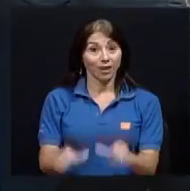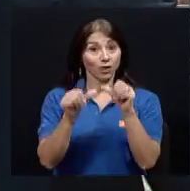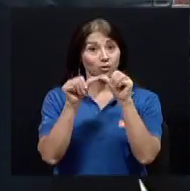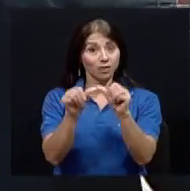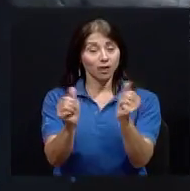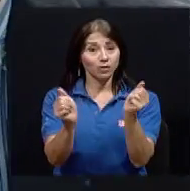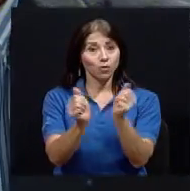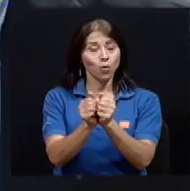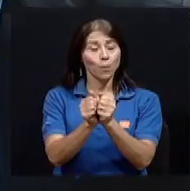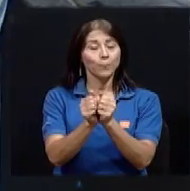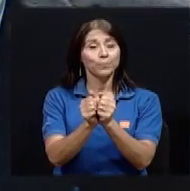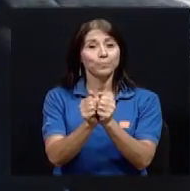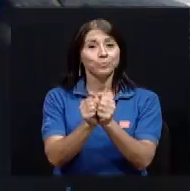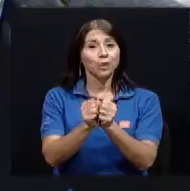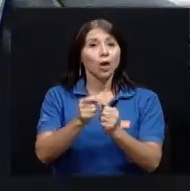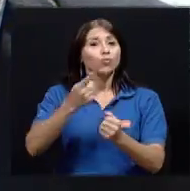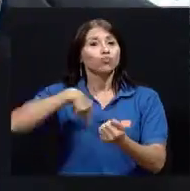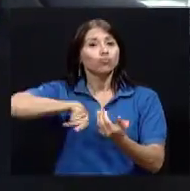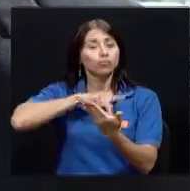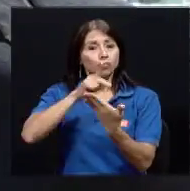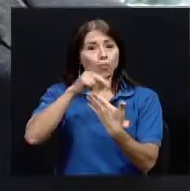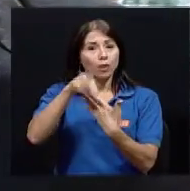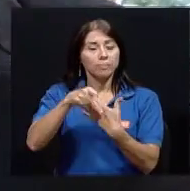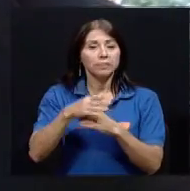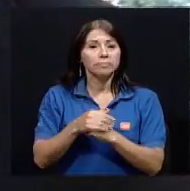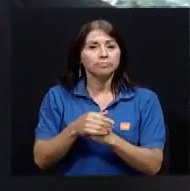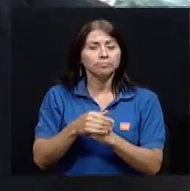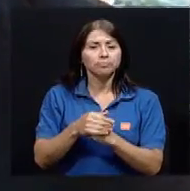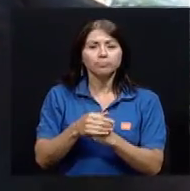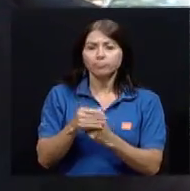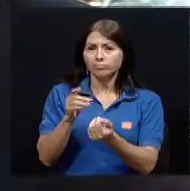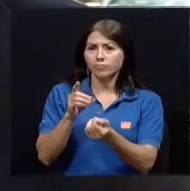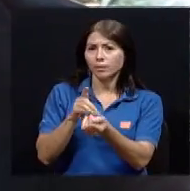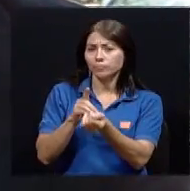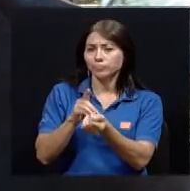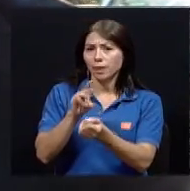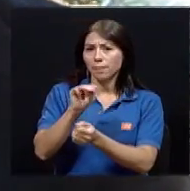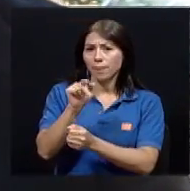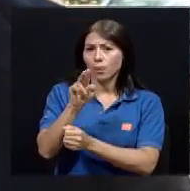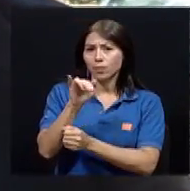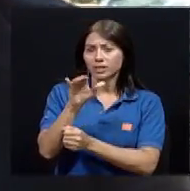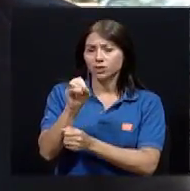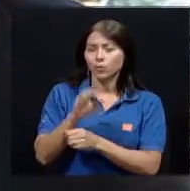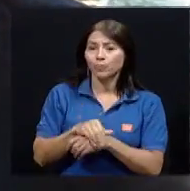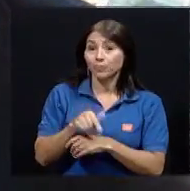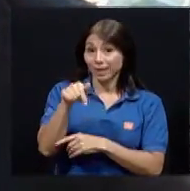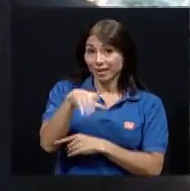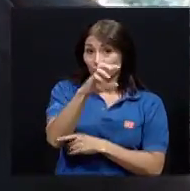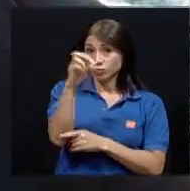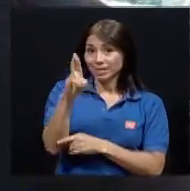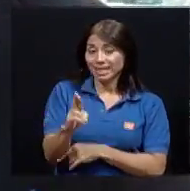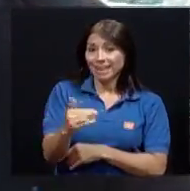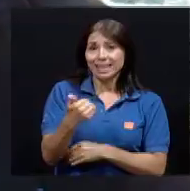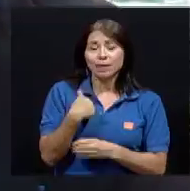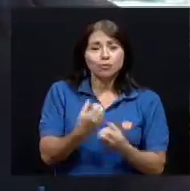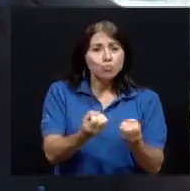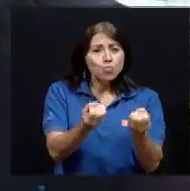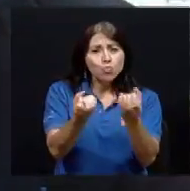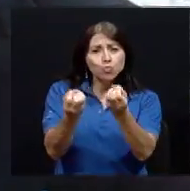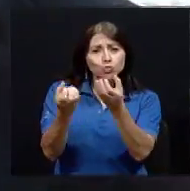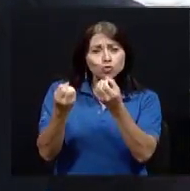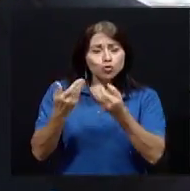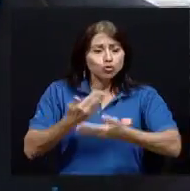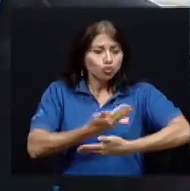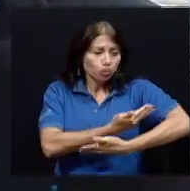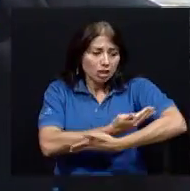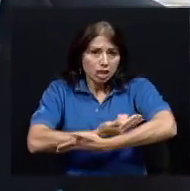Continuando con nuestro programa, don Mauricio, en Costa Rica tenemos alto número de niños que nacen